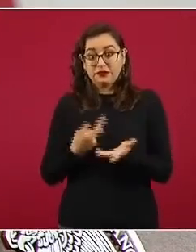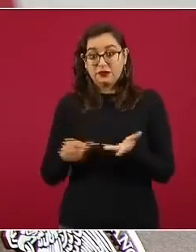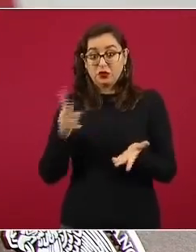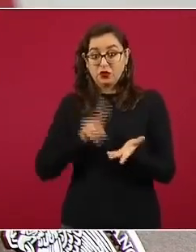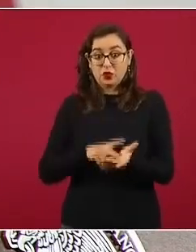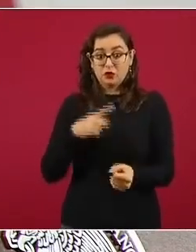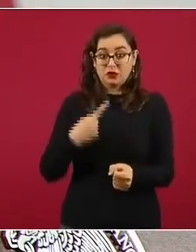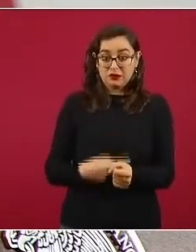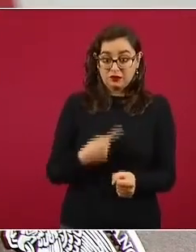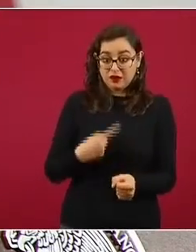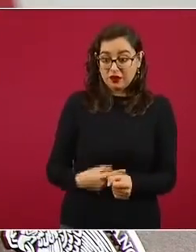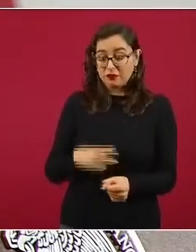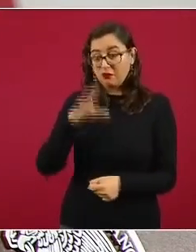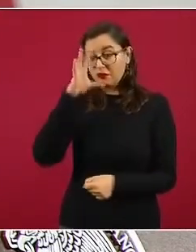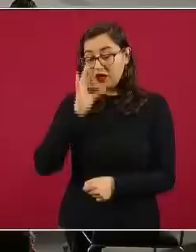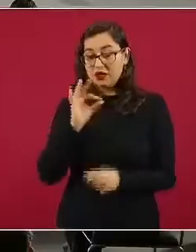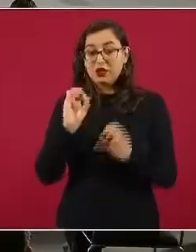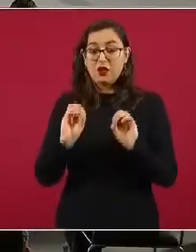inclusive pueda fallecer.